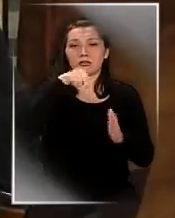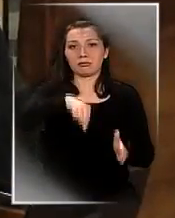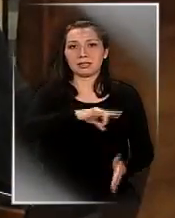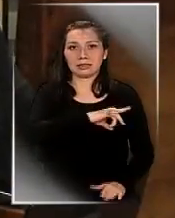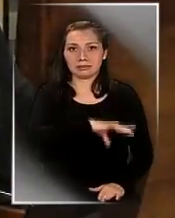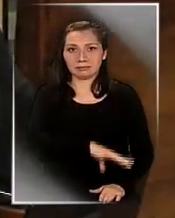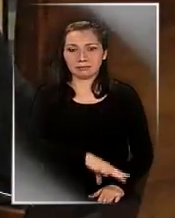país.